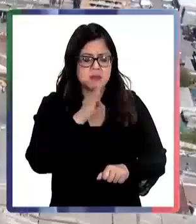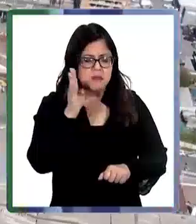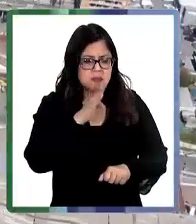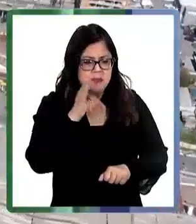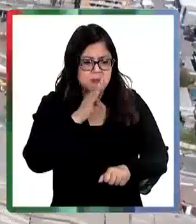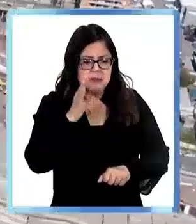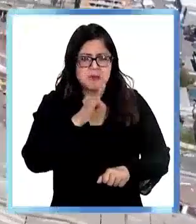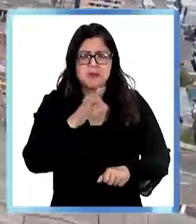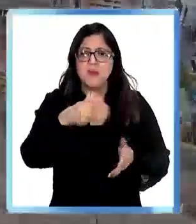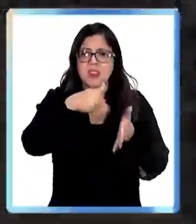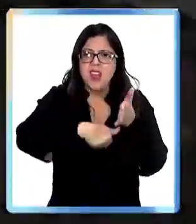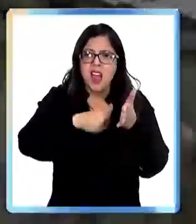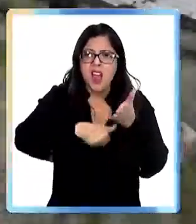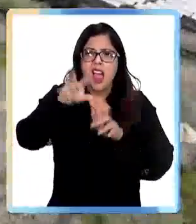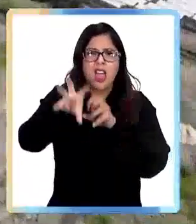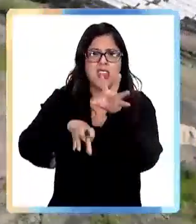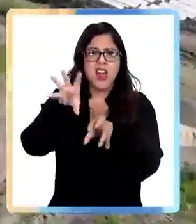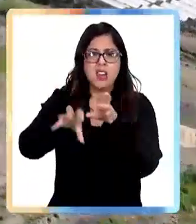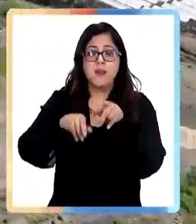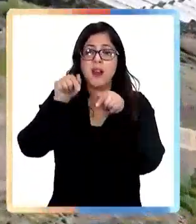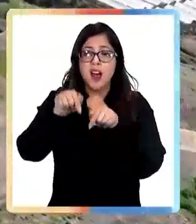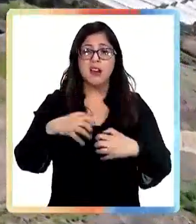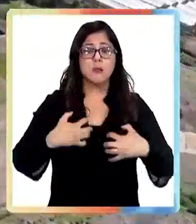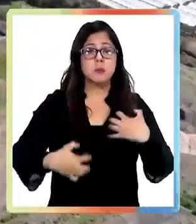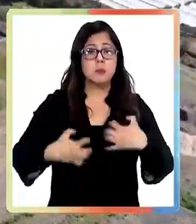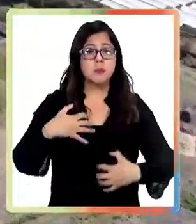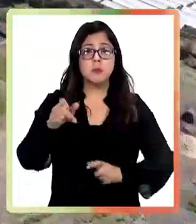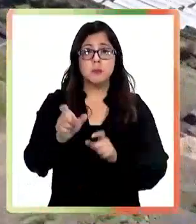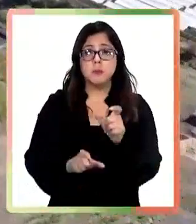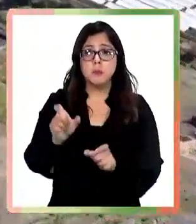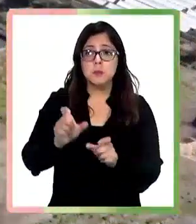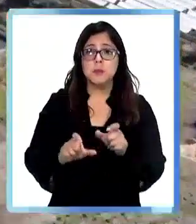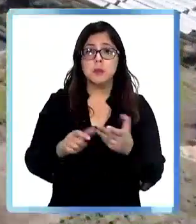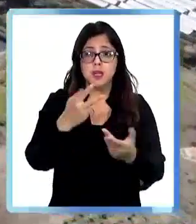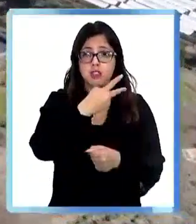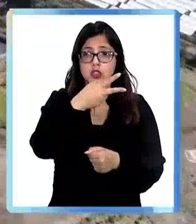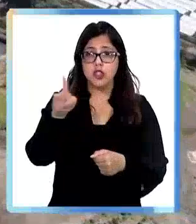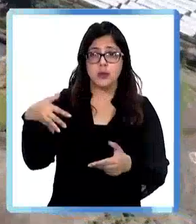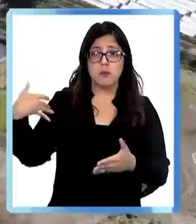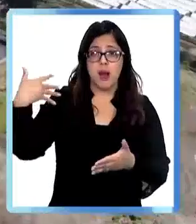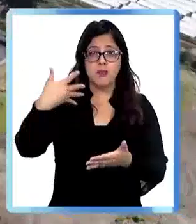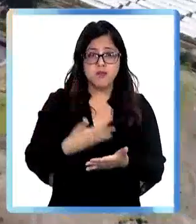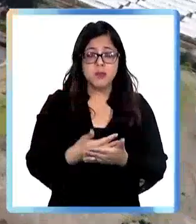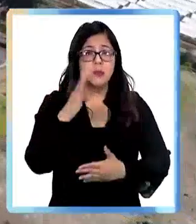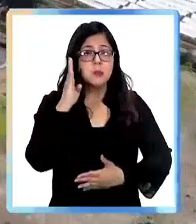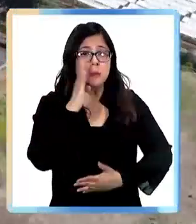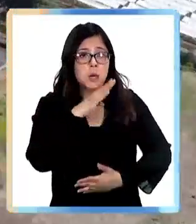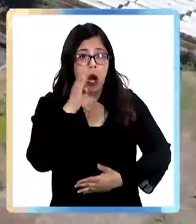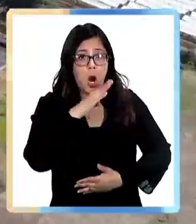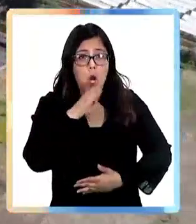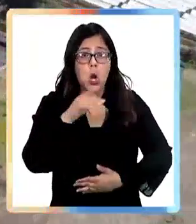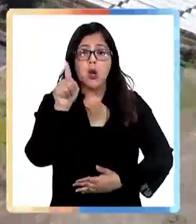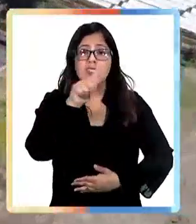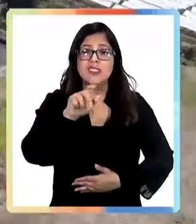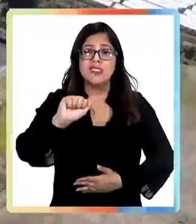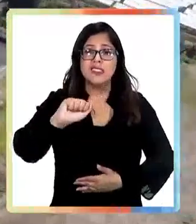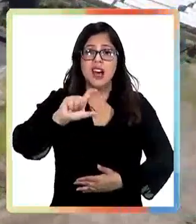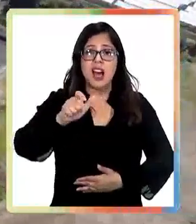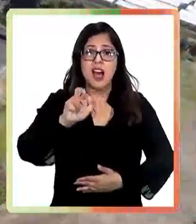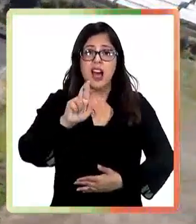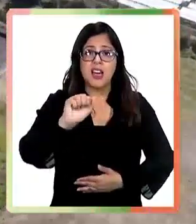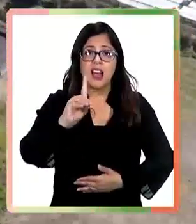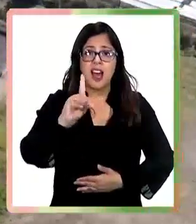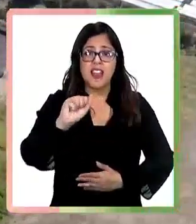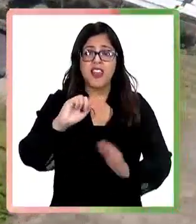olor que ya en Sagrada Familia habían percibido luego de una mala distribución del guano en un amplio huerto frutícola.